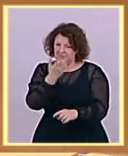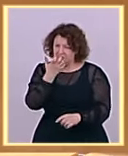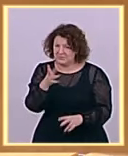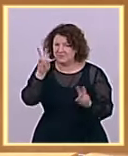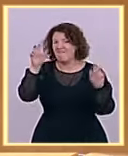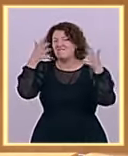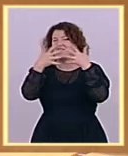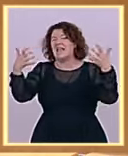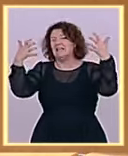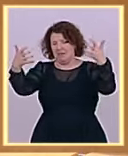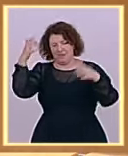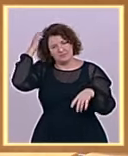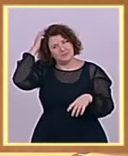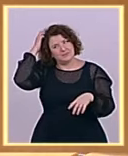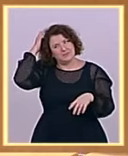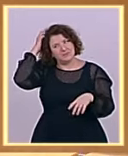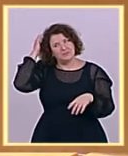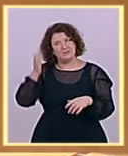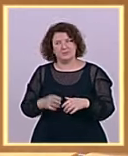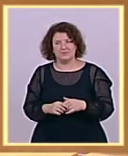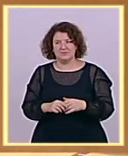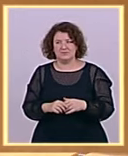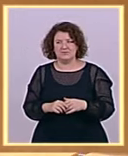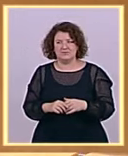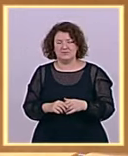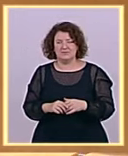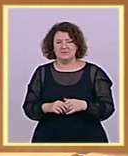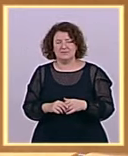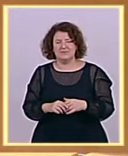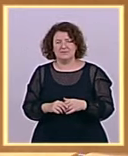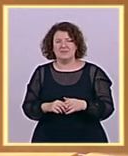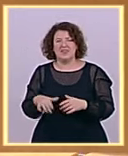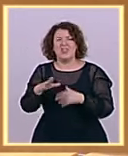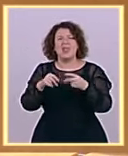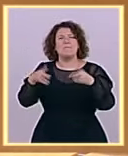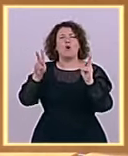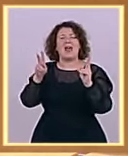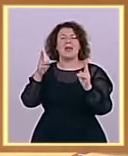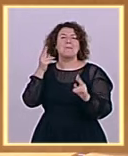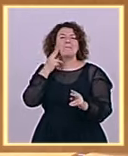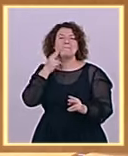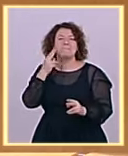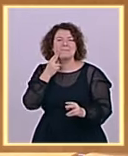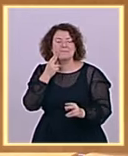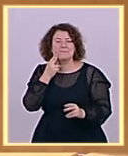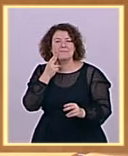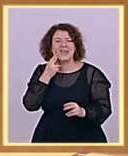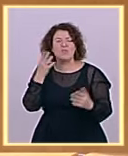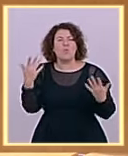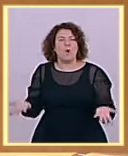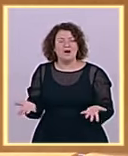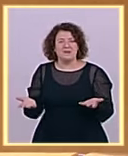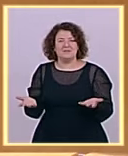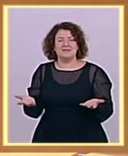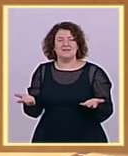¿Qué miedo tienen a la democracia? ¿A qué le suena este lema? Si creen que se equivoca, ¿por qué